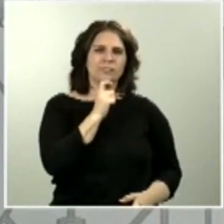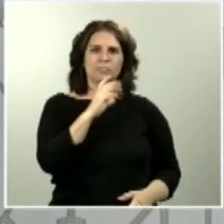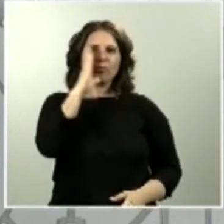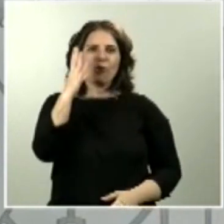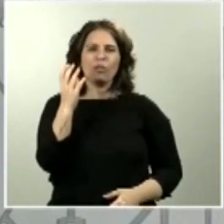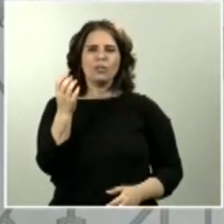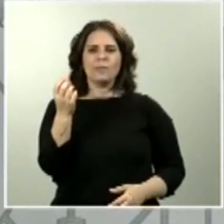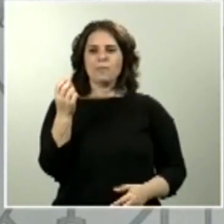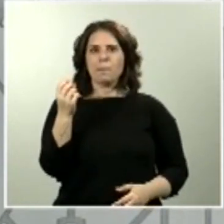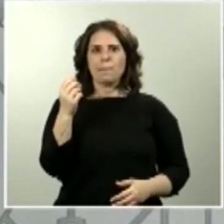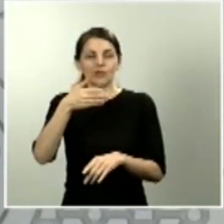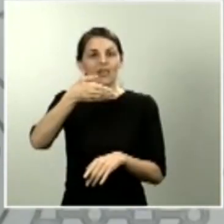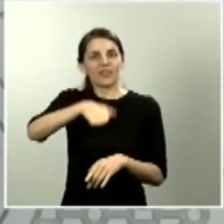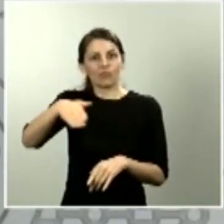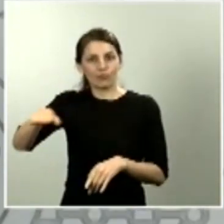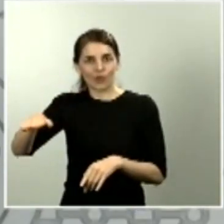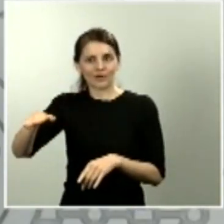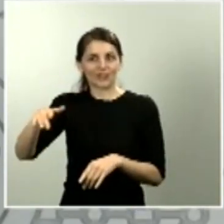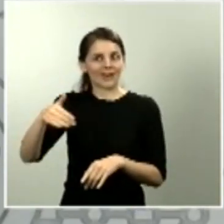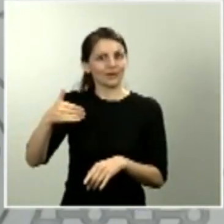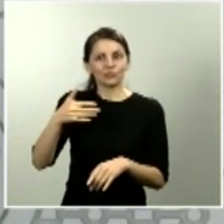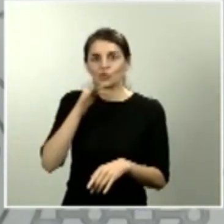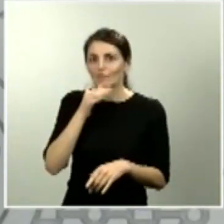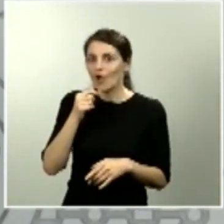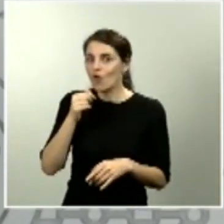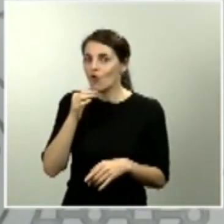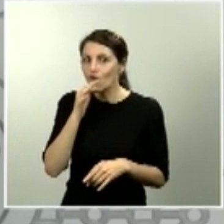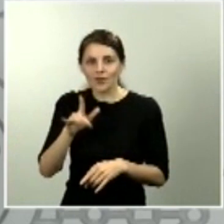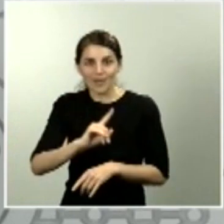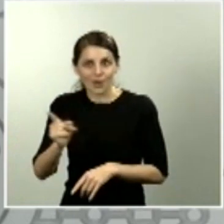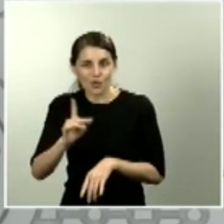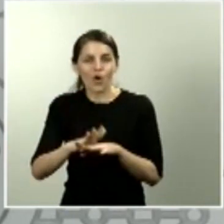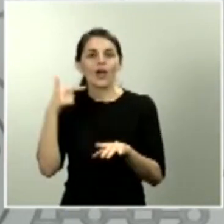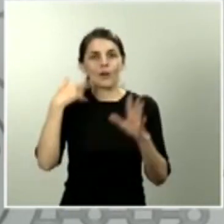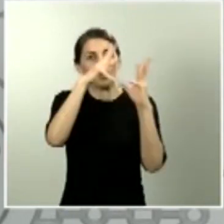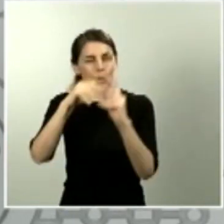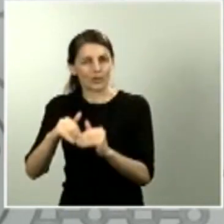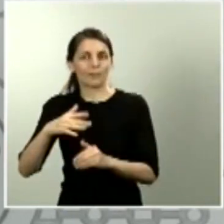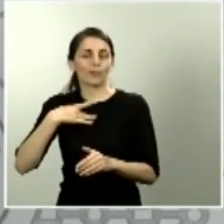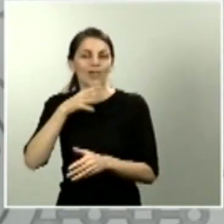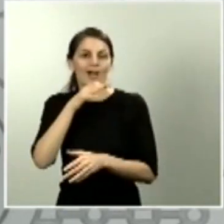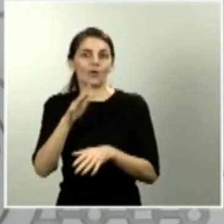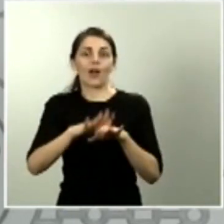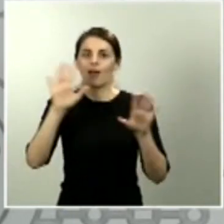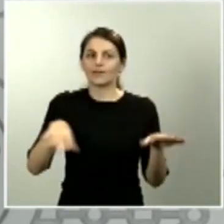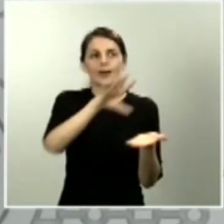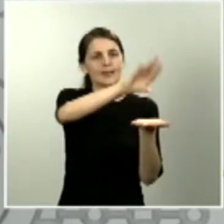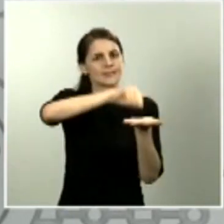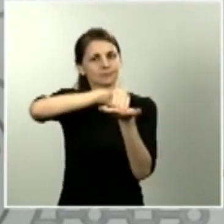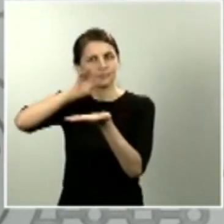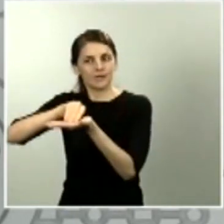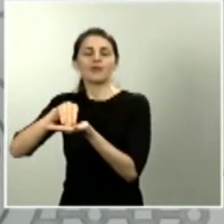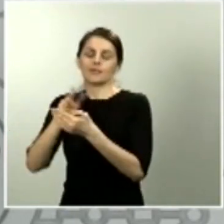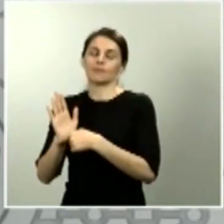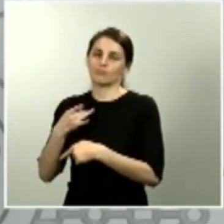posiciones de los diferentes expertos. Tenemos que ser capaces de reordenar toda esta información de la manera adecuada para presentar datos en los que no